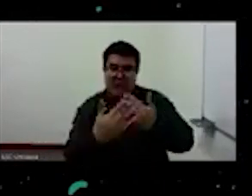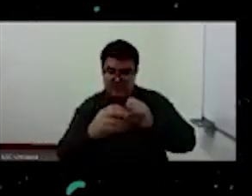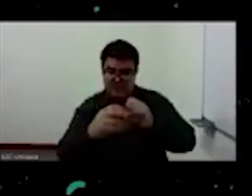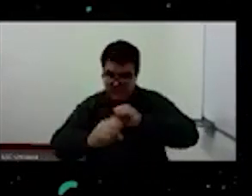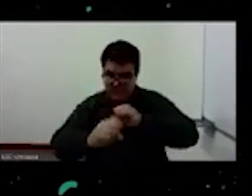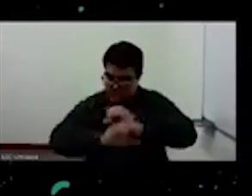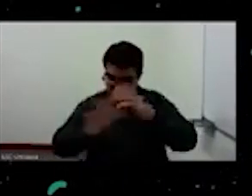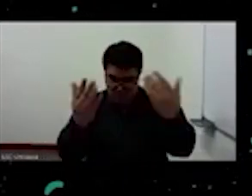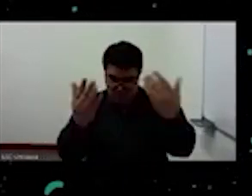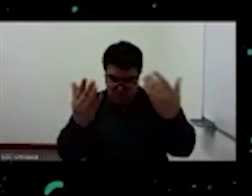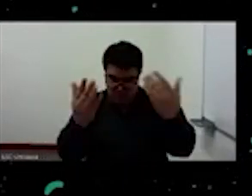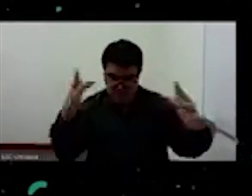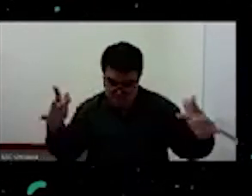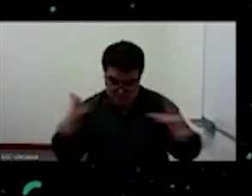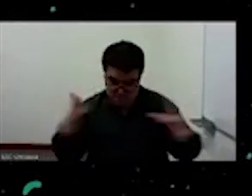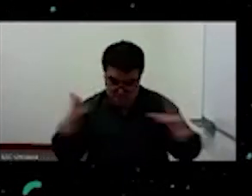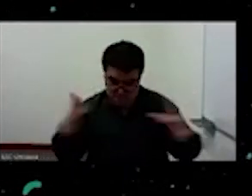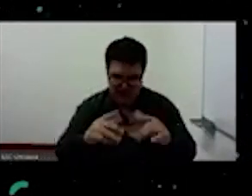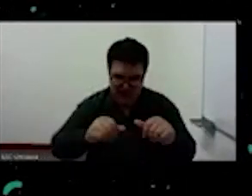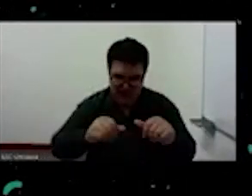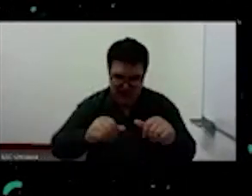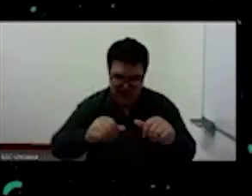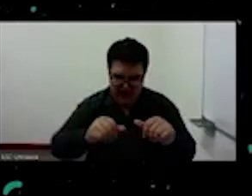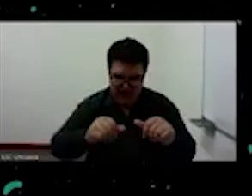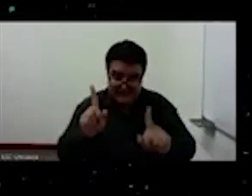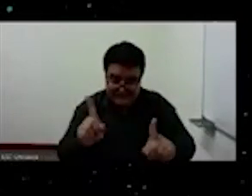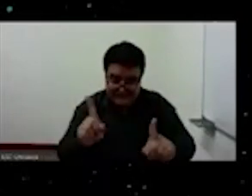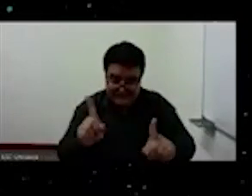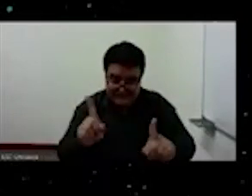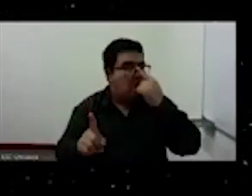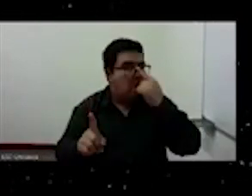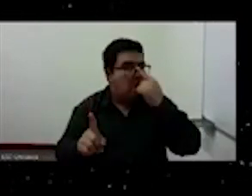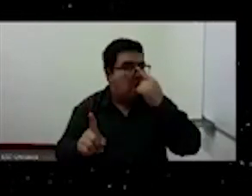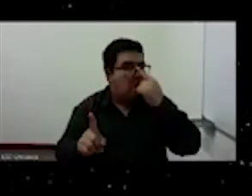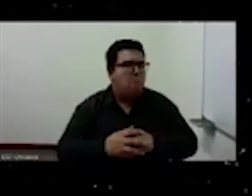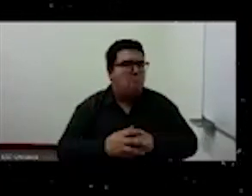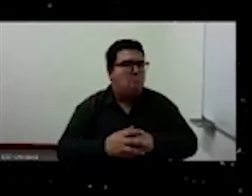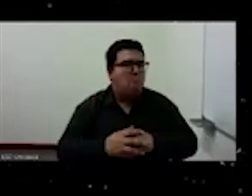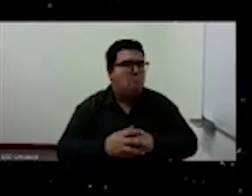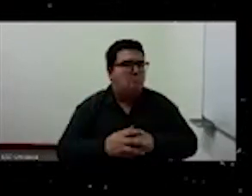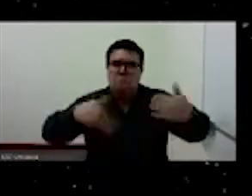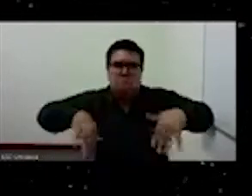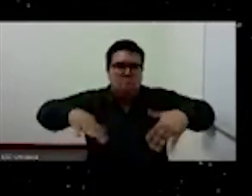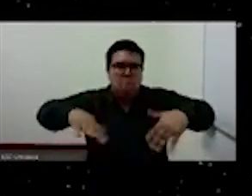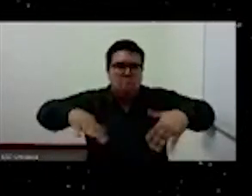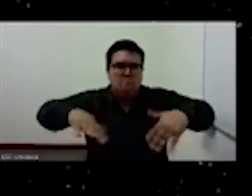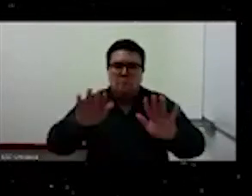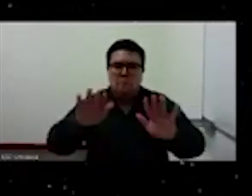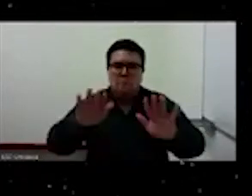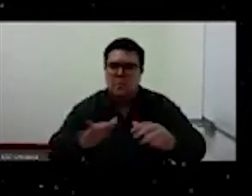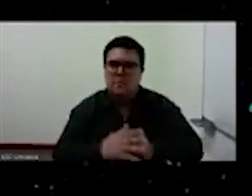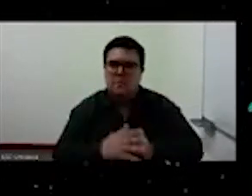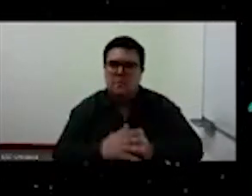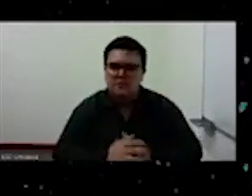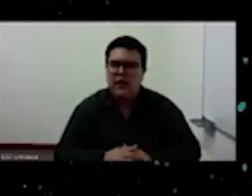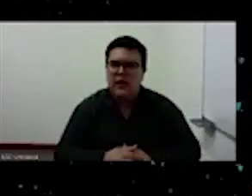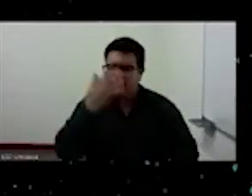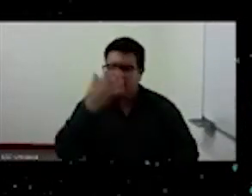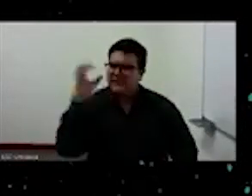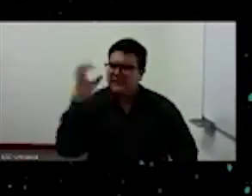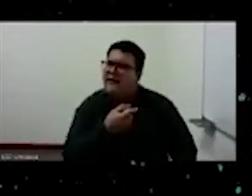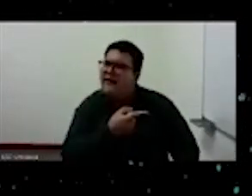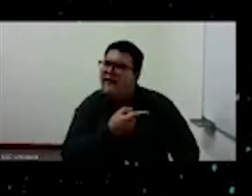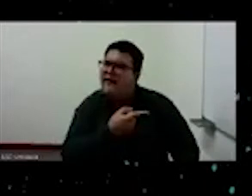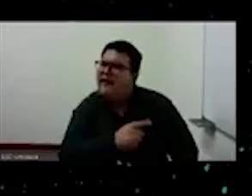no hay una fundación ontológica de lo que va a